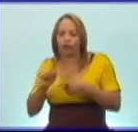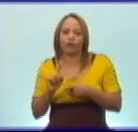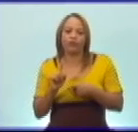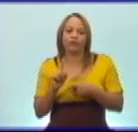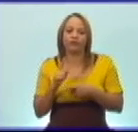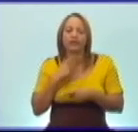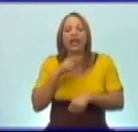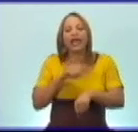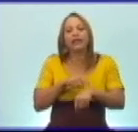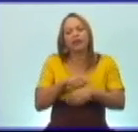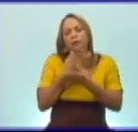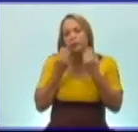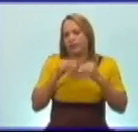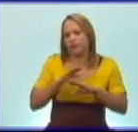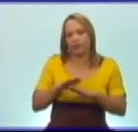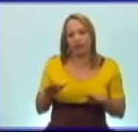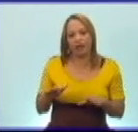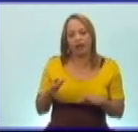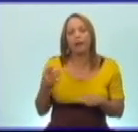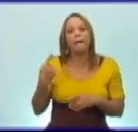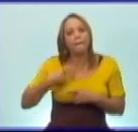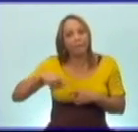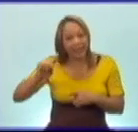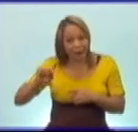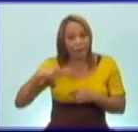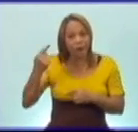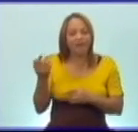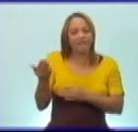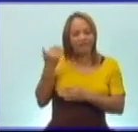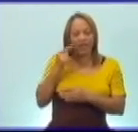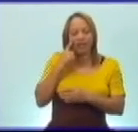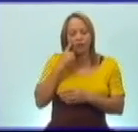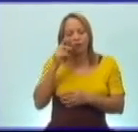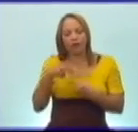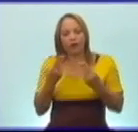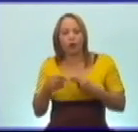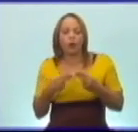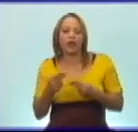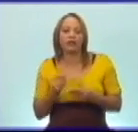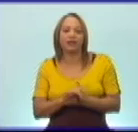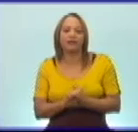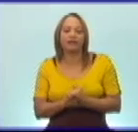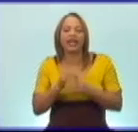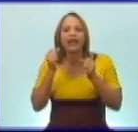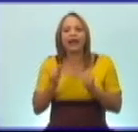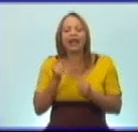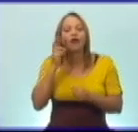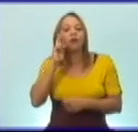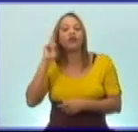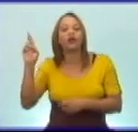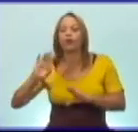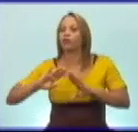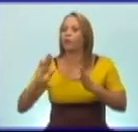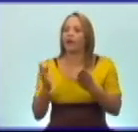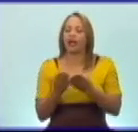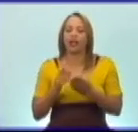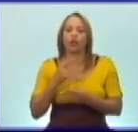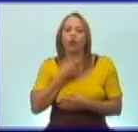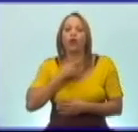es tiempo perdido, vengan luego y verán lo que haré. Quedará como un ejemplo para todos.